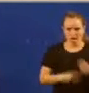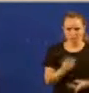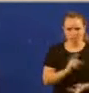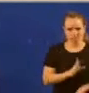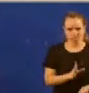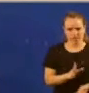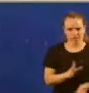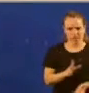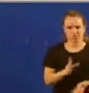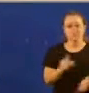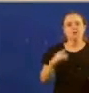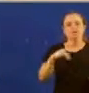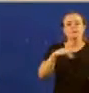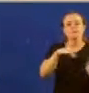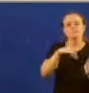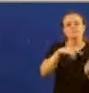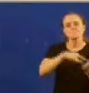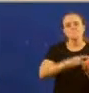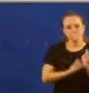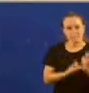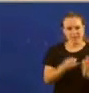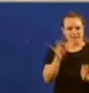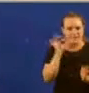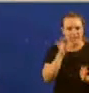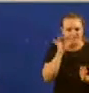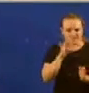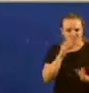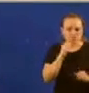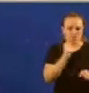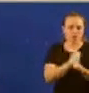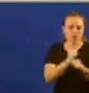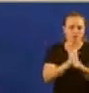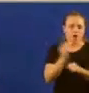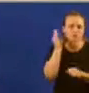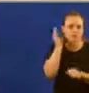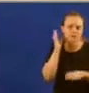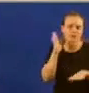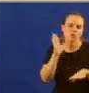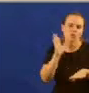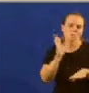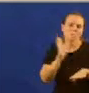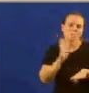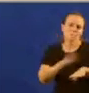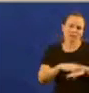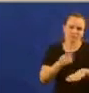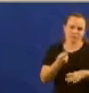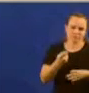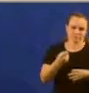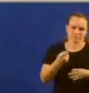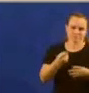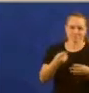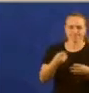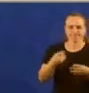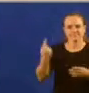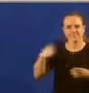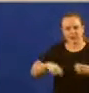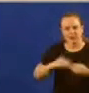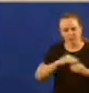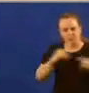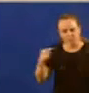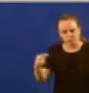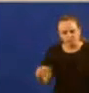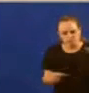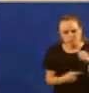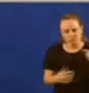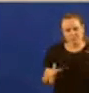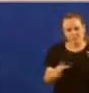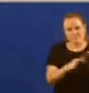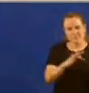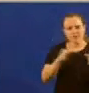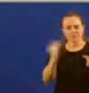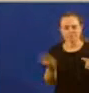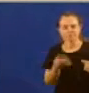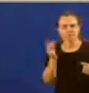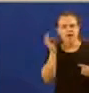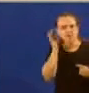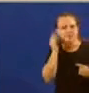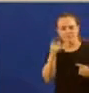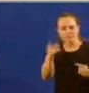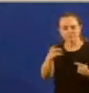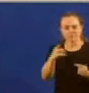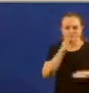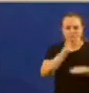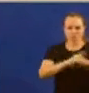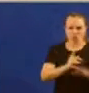femenino para combater a parcialidade e a temporalidade excesivas ou ofenda salarial que afecta as mulleres tampouco.